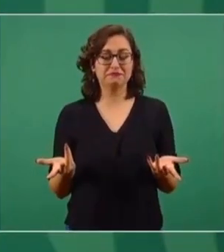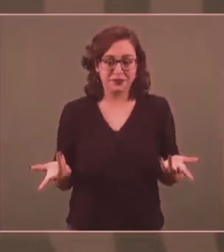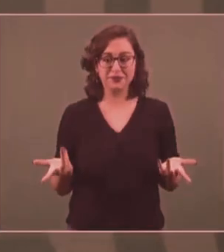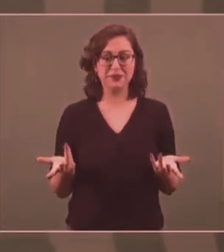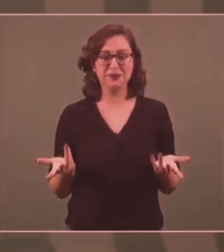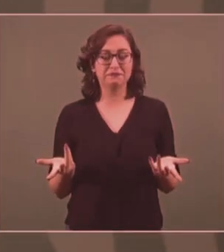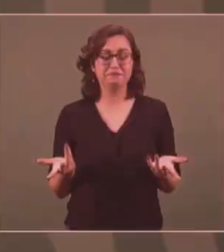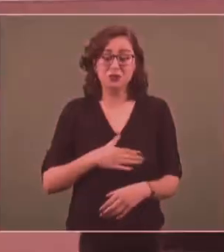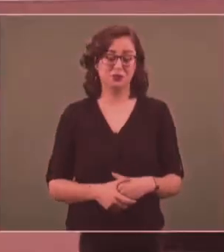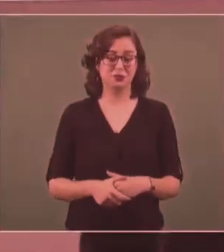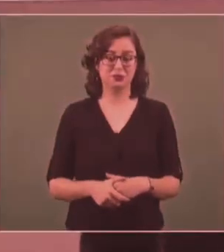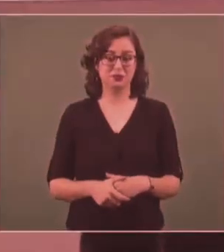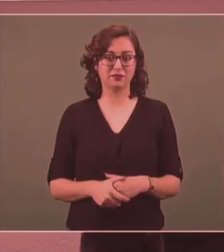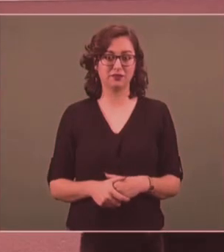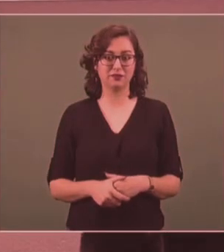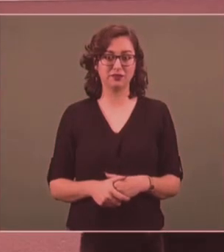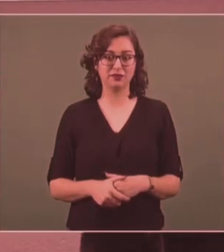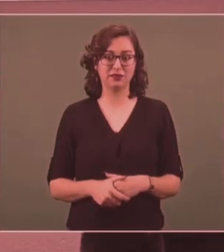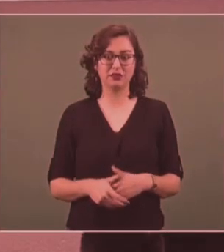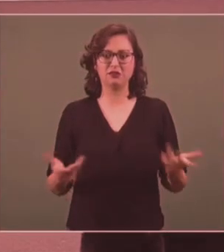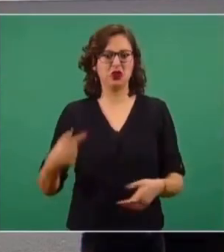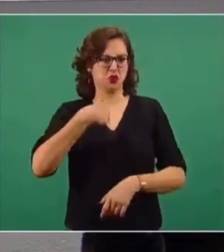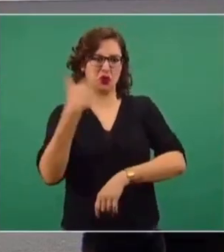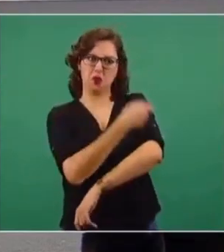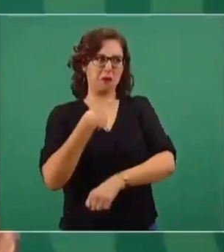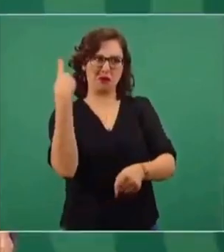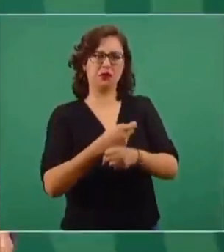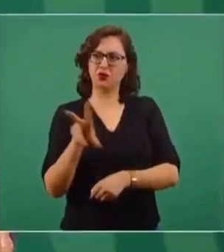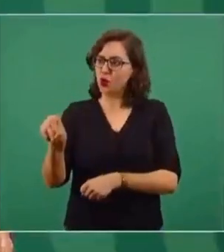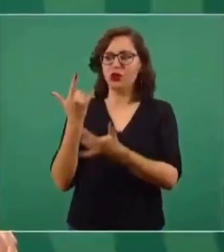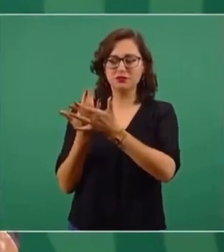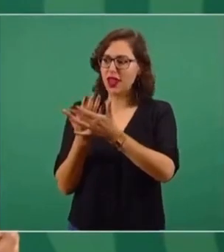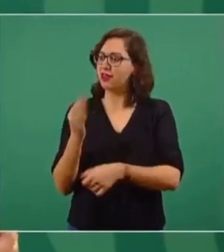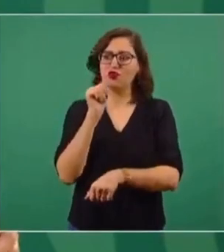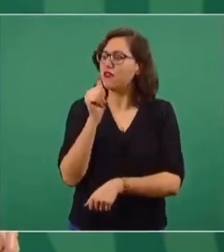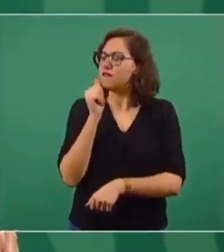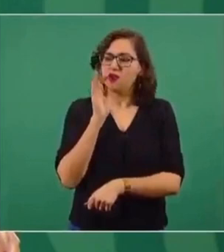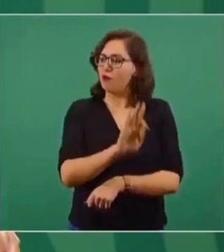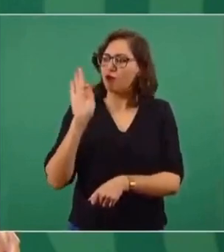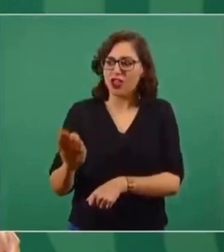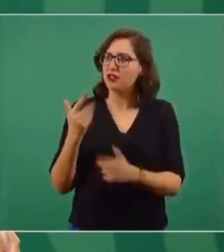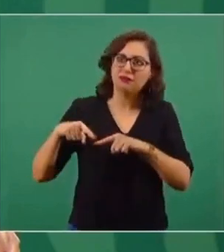es justo, no es justo el querer decir a mí me vacunas. No, si no te corresponde, no.